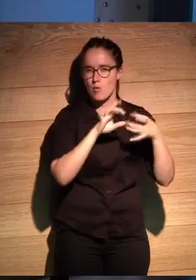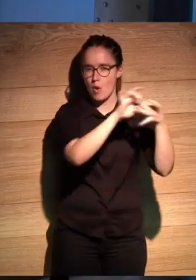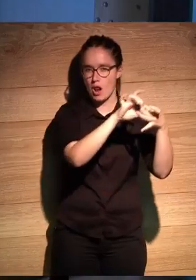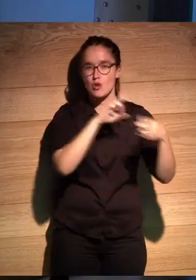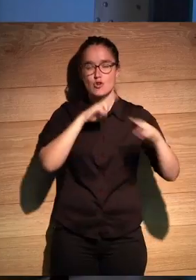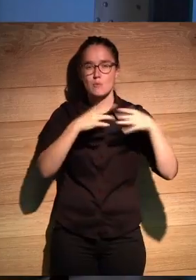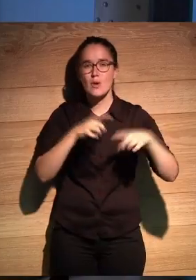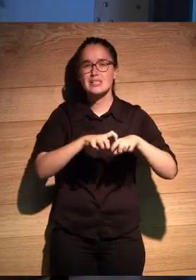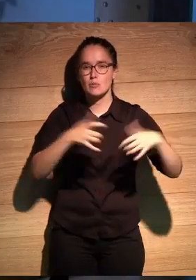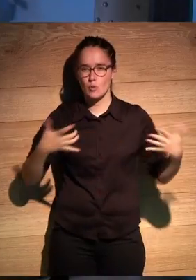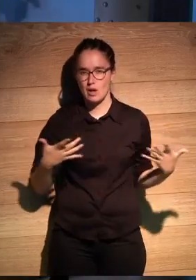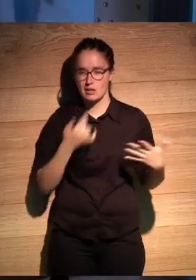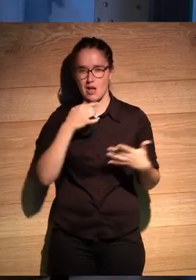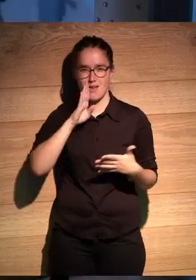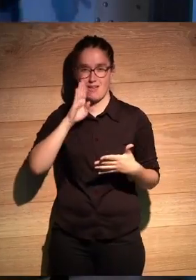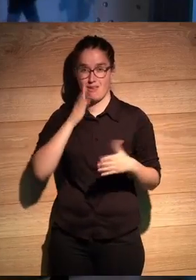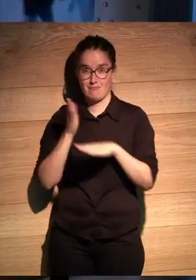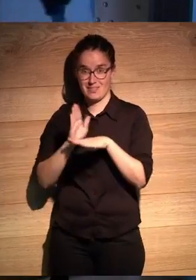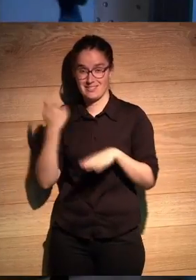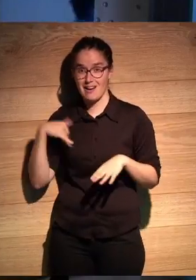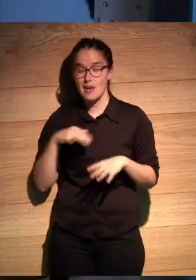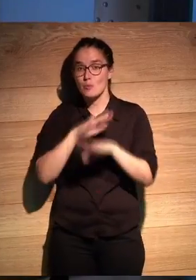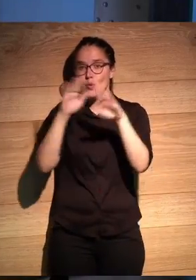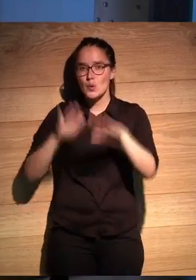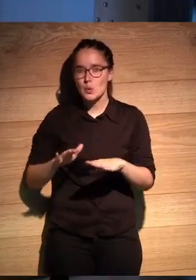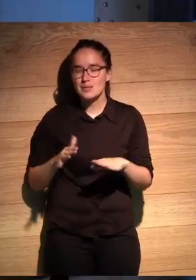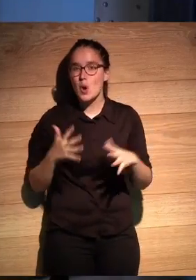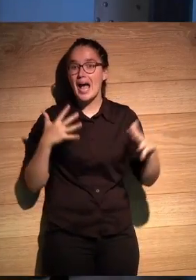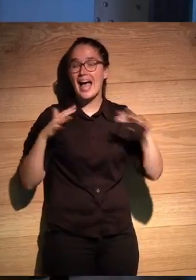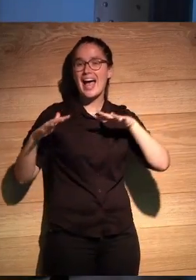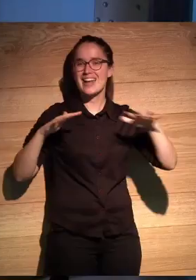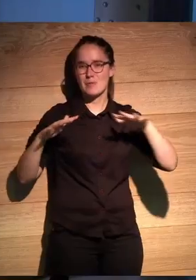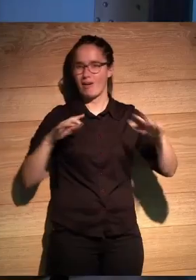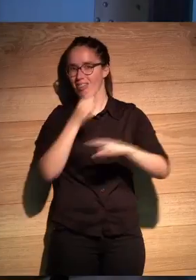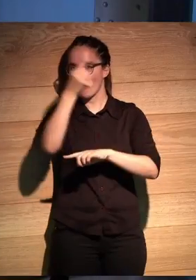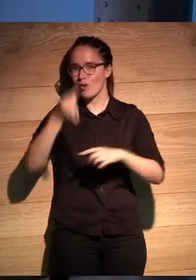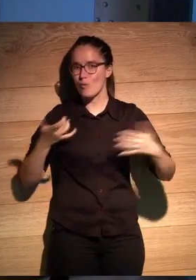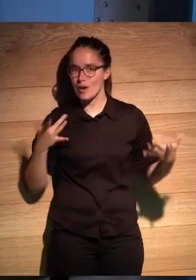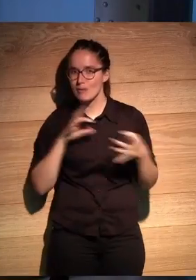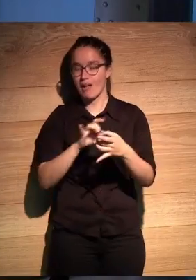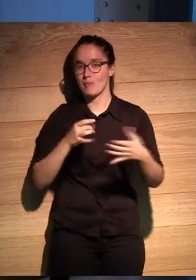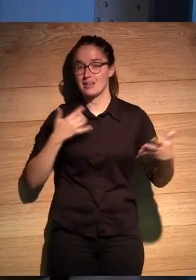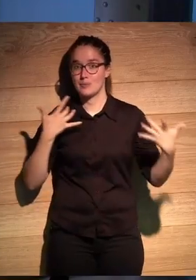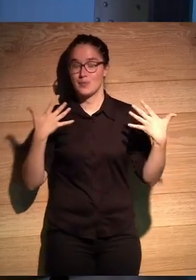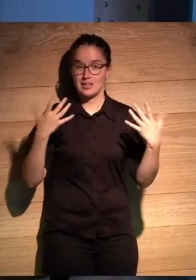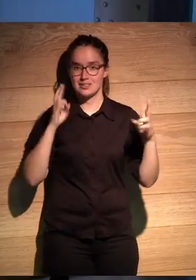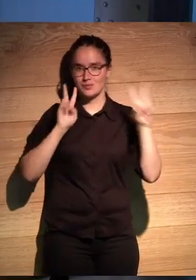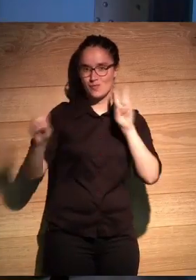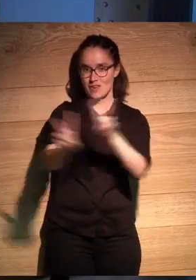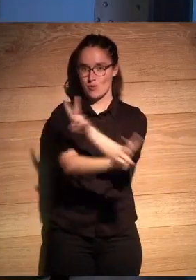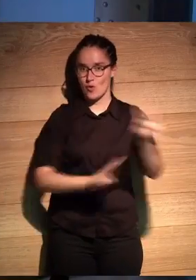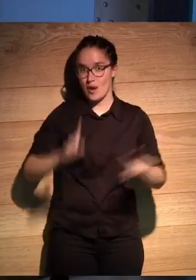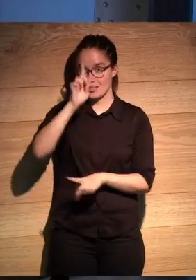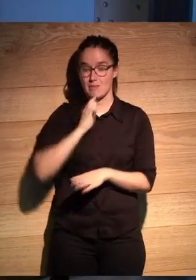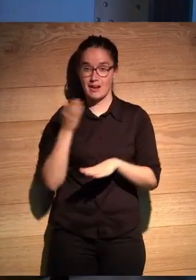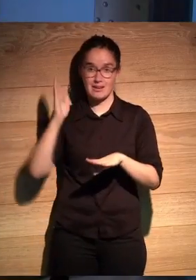cómo se llama, qué tipo es de esas siete que hemos visto antes y por último, qué animación querían que tuviera para darle ese dinamismo las imágenes de